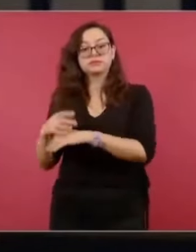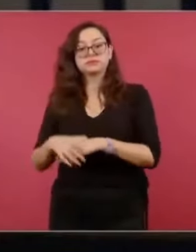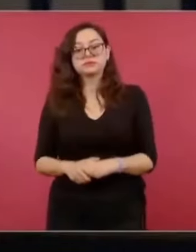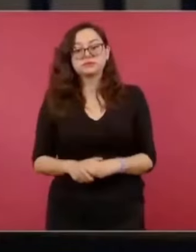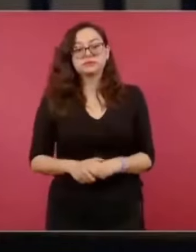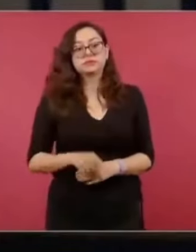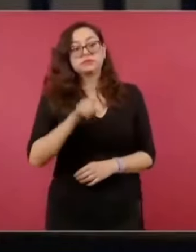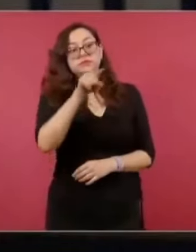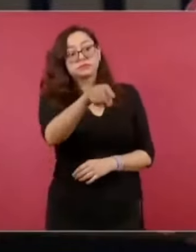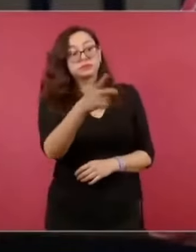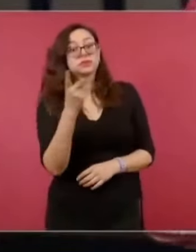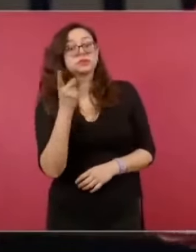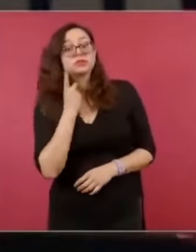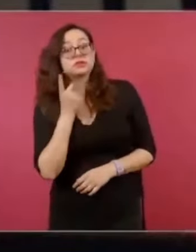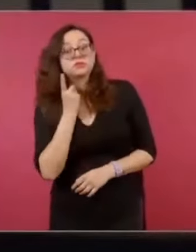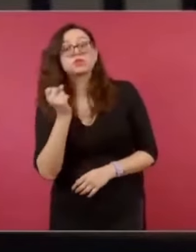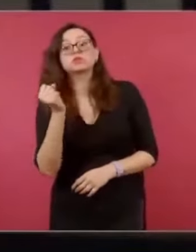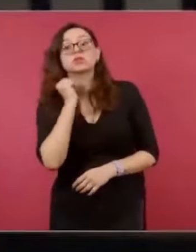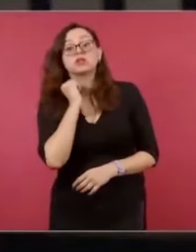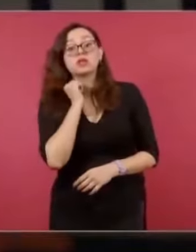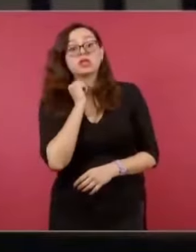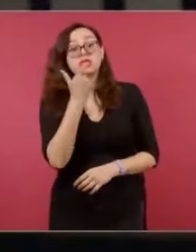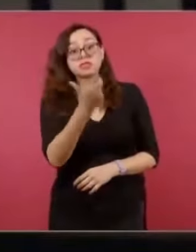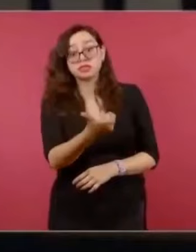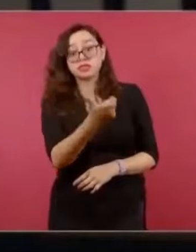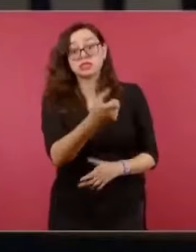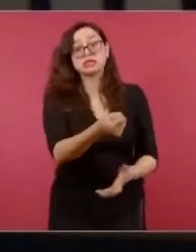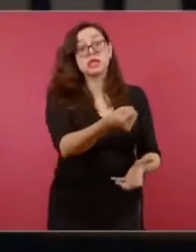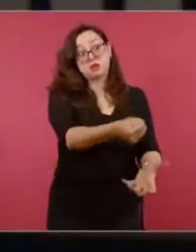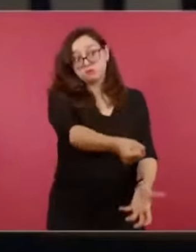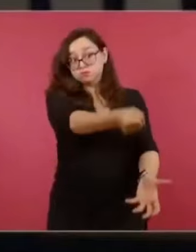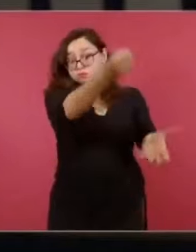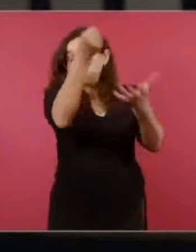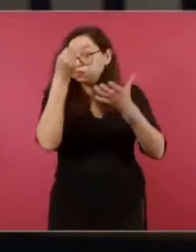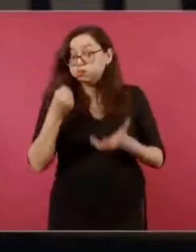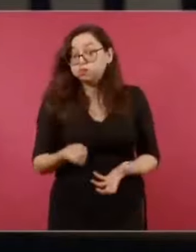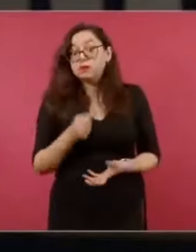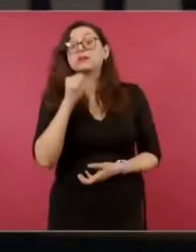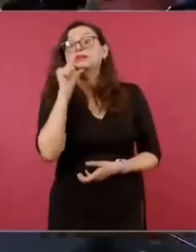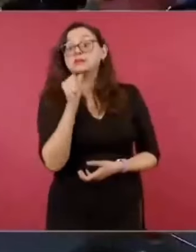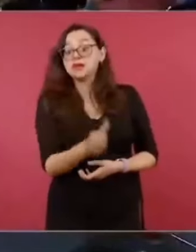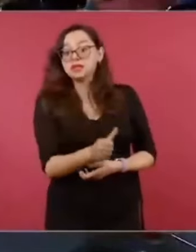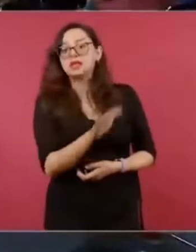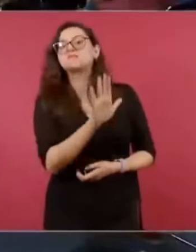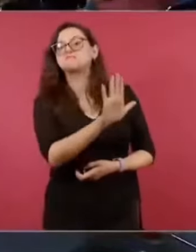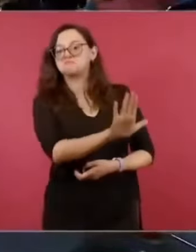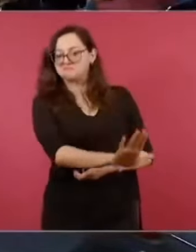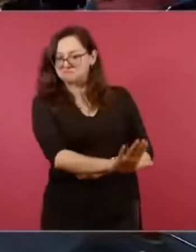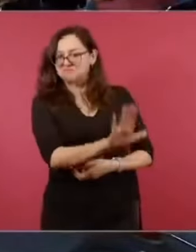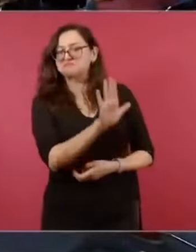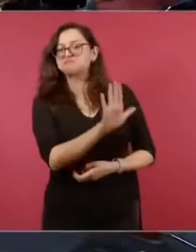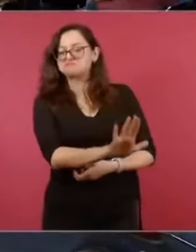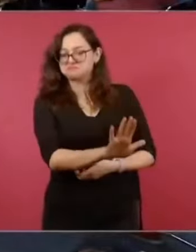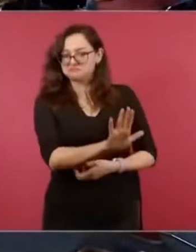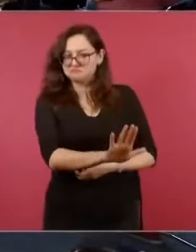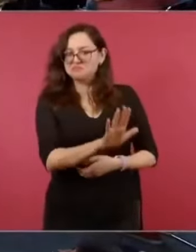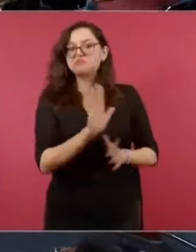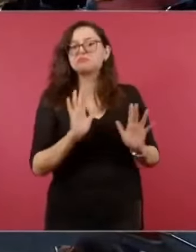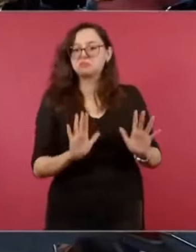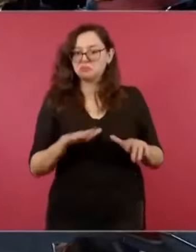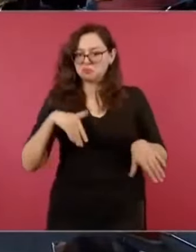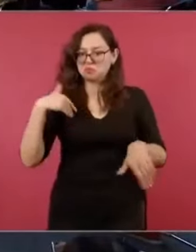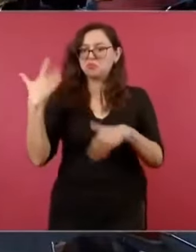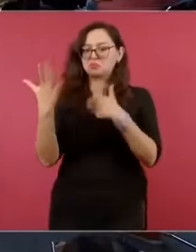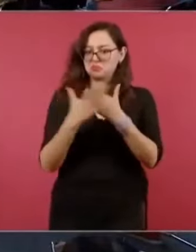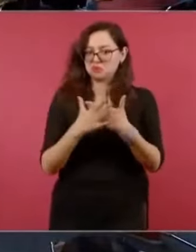asignaba el dinero que ellos estaban pidiendo, una millonada por supuesto, pues entonces no iba a haber una transmisión de poder